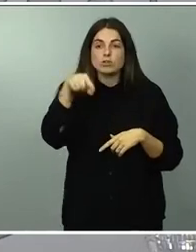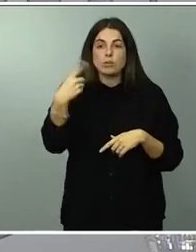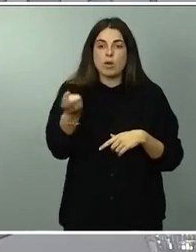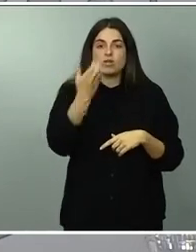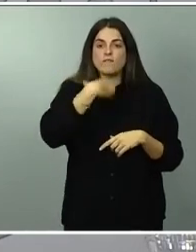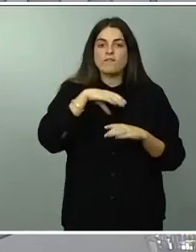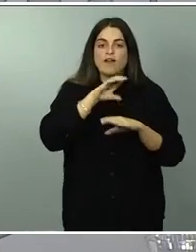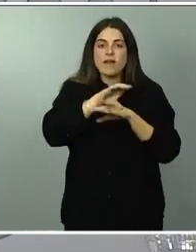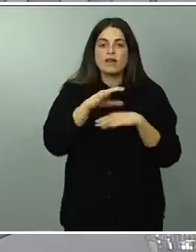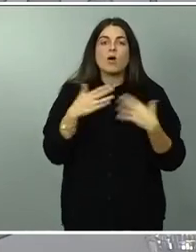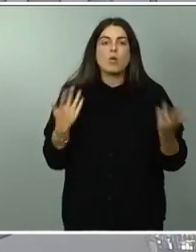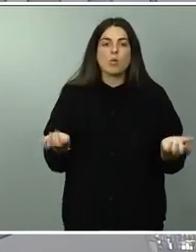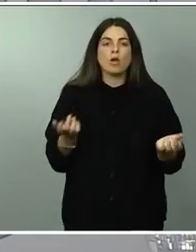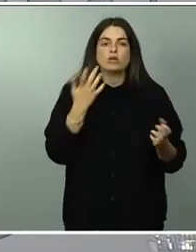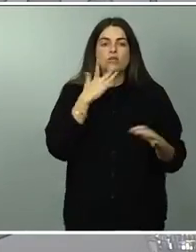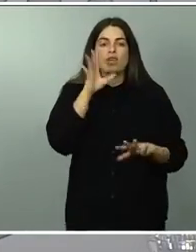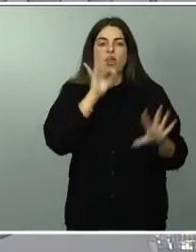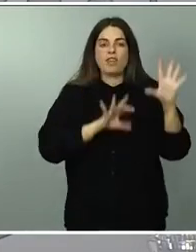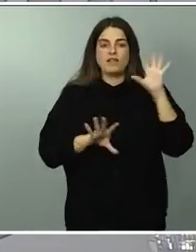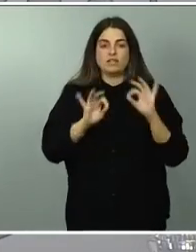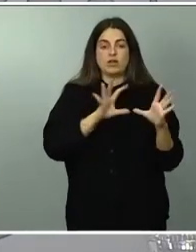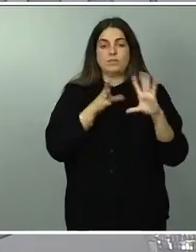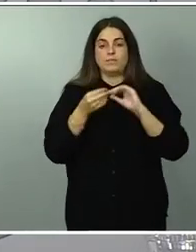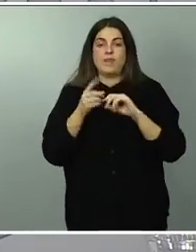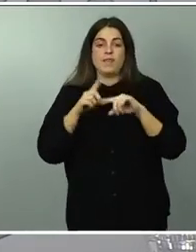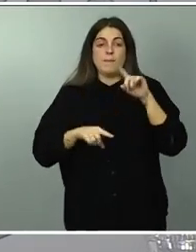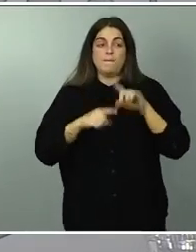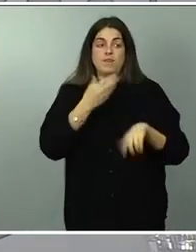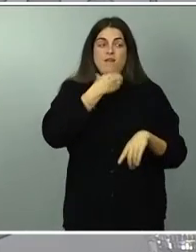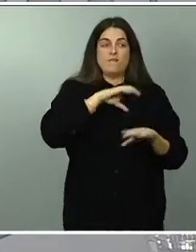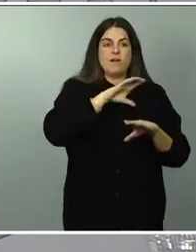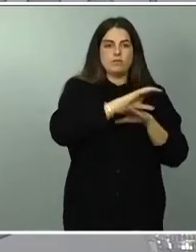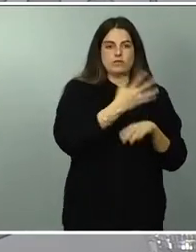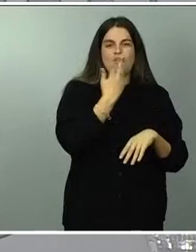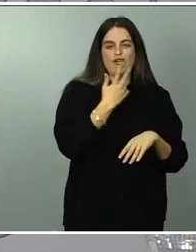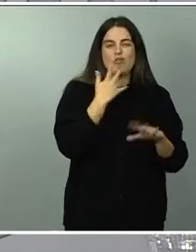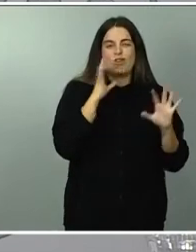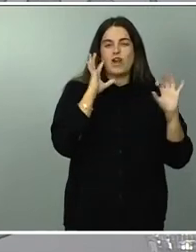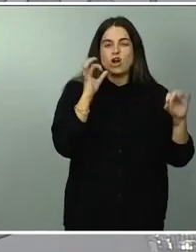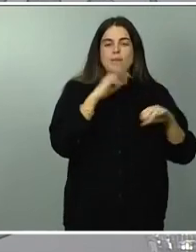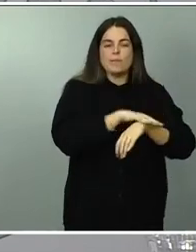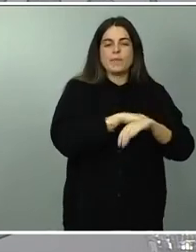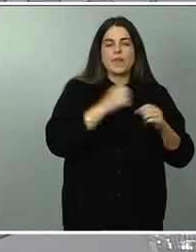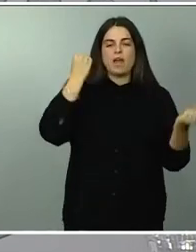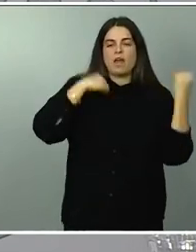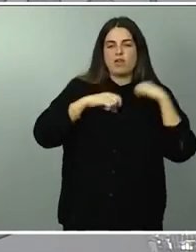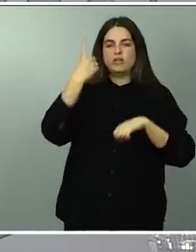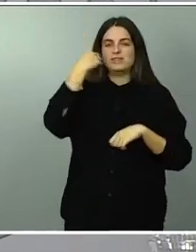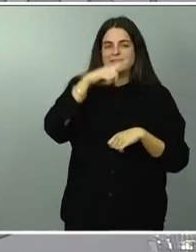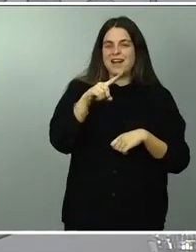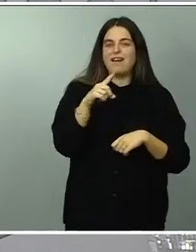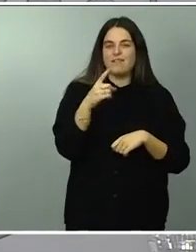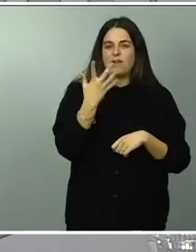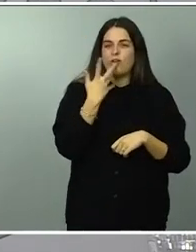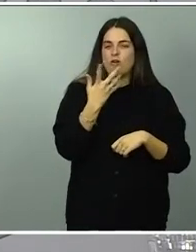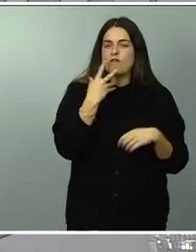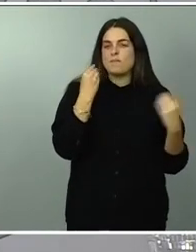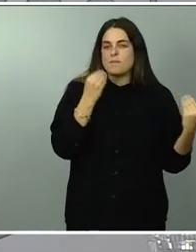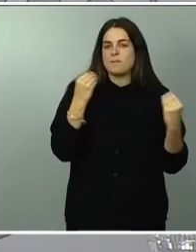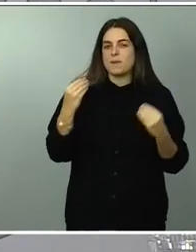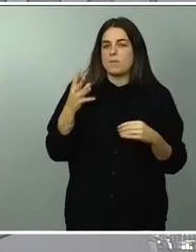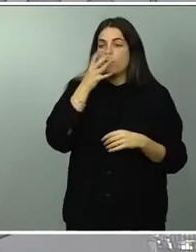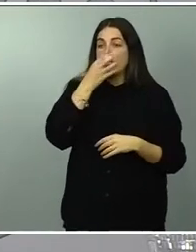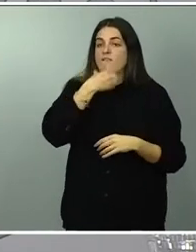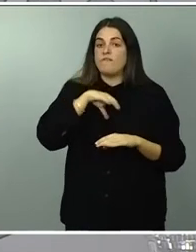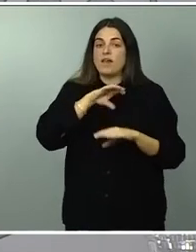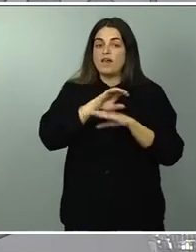sus decisiones en torno a sus estudios dependiendo de esa beca claro que conocen la acción del gobierno y claro que saben que van a poder contar con esa beca como consecuencia de